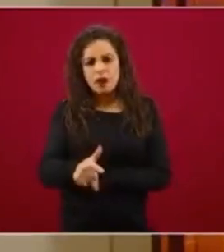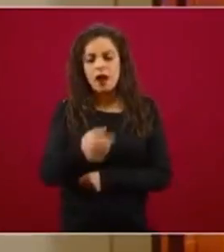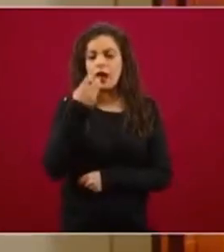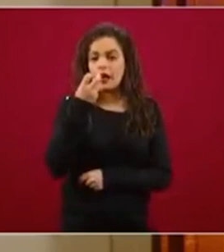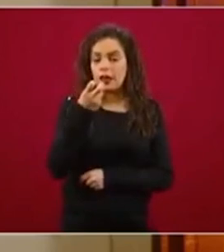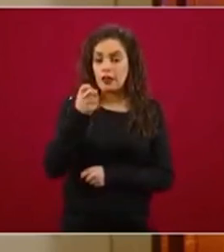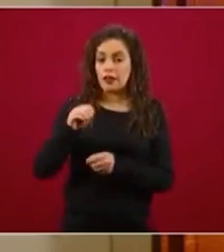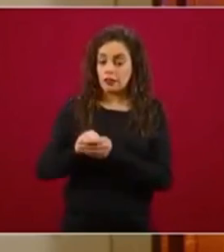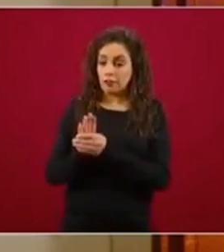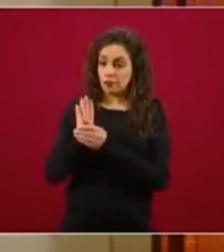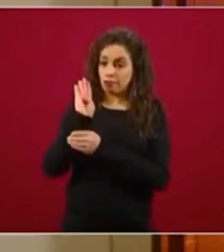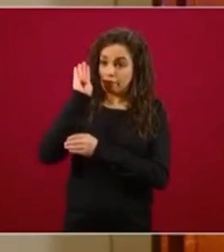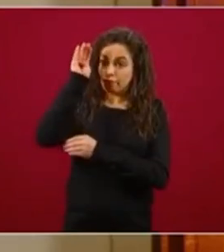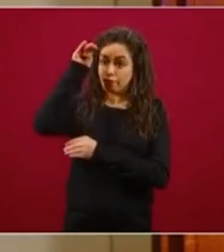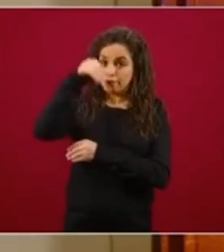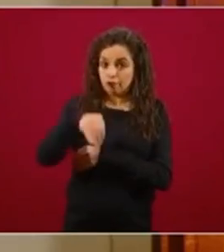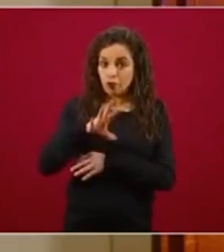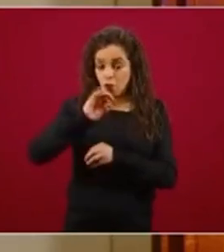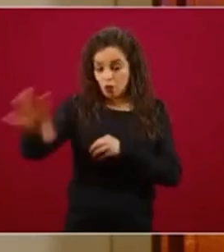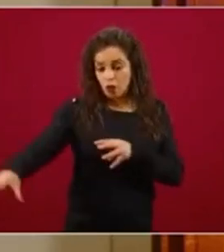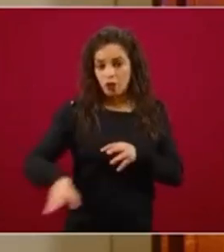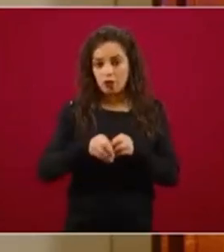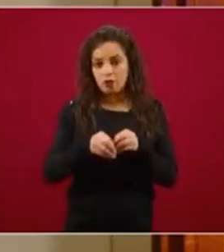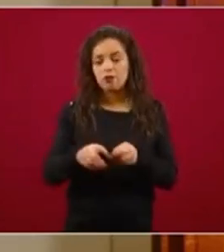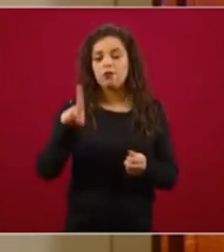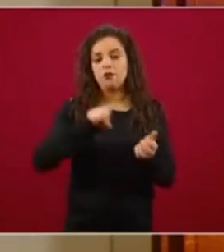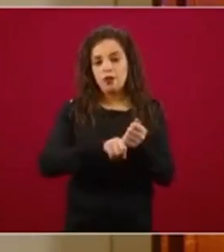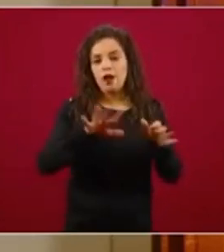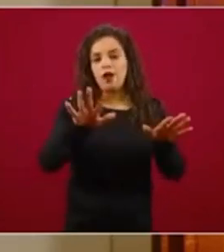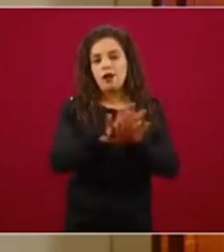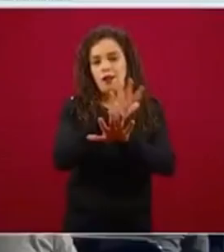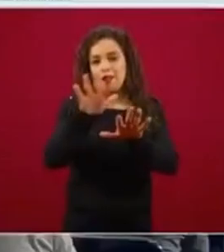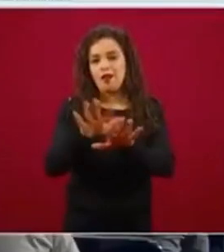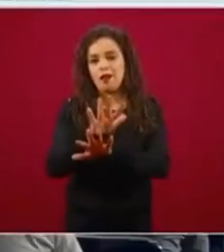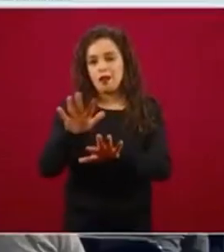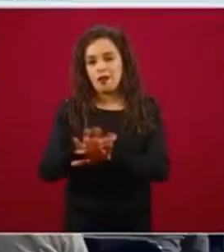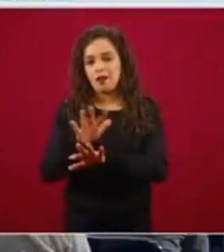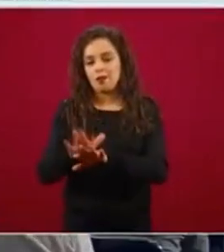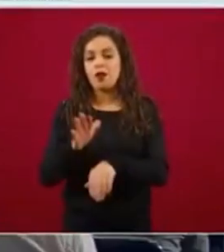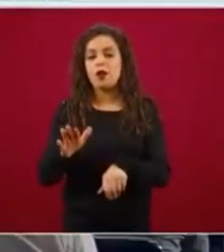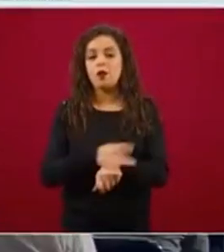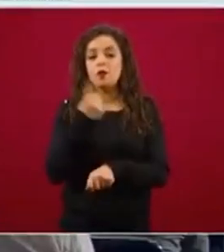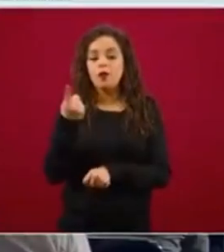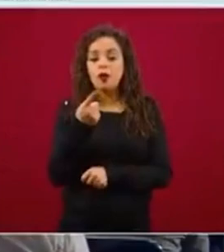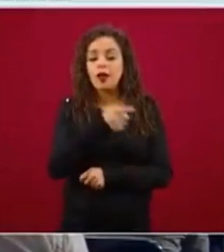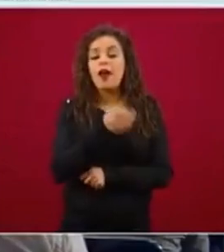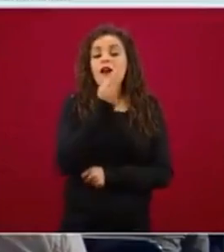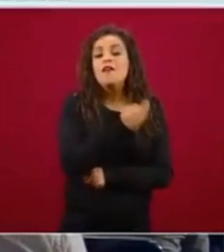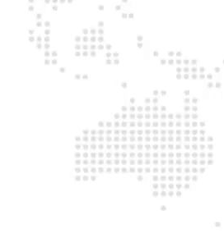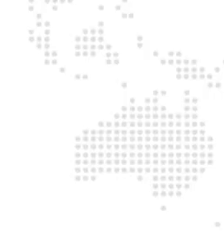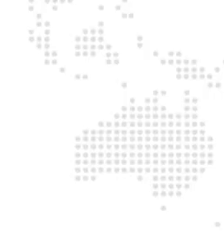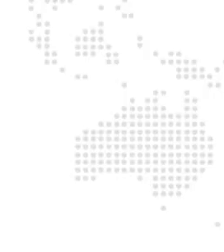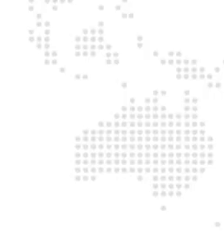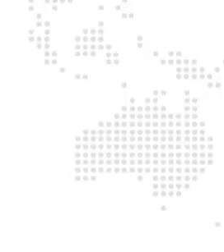o en la curva acumulada, cambia en función de dónde está la fecha en la que iniciaron sus síntomas.